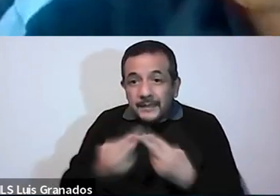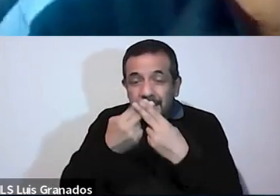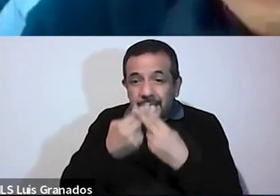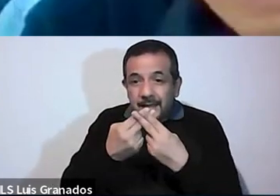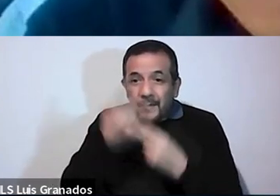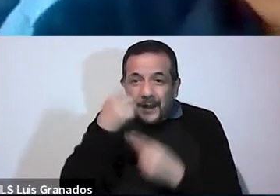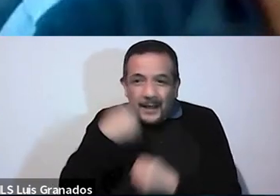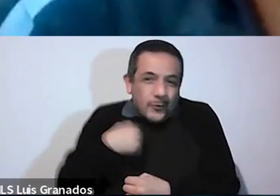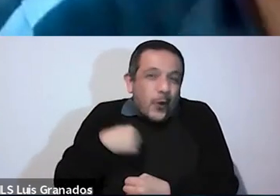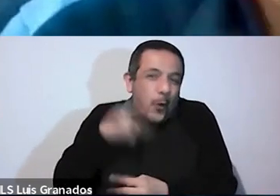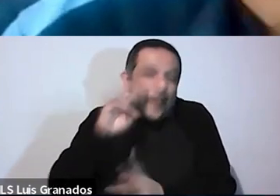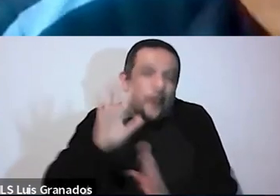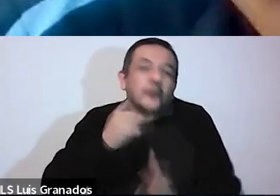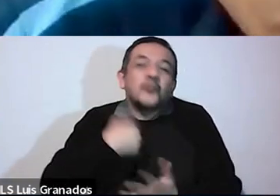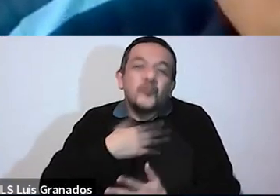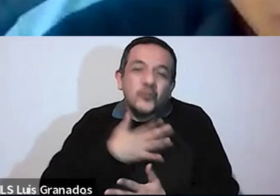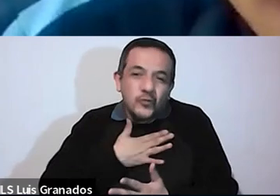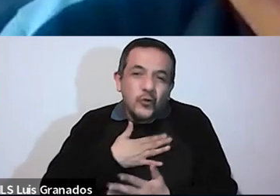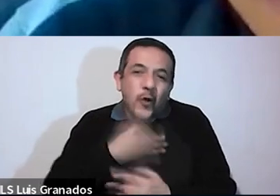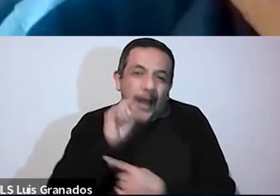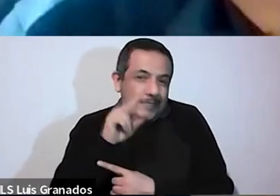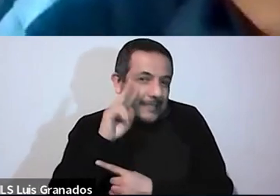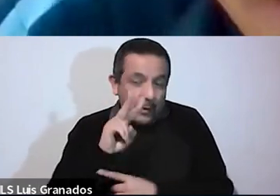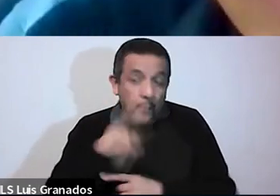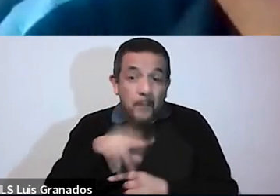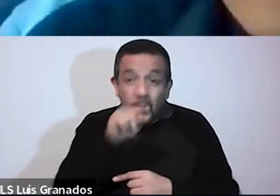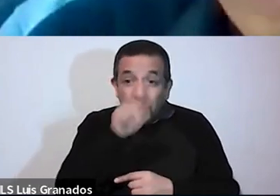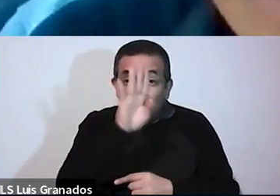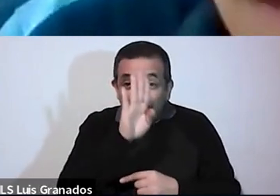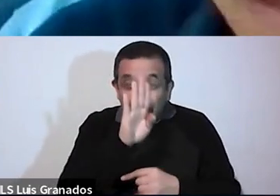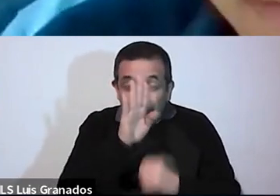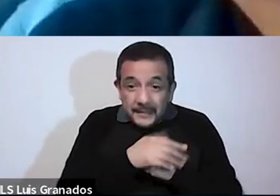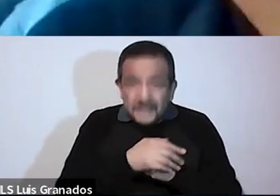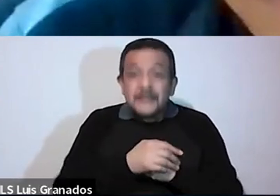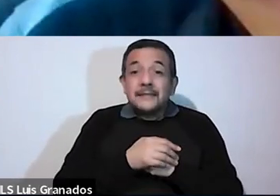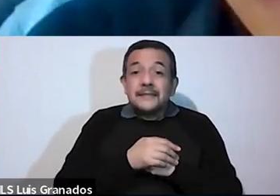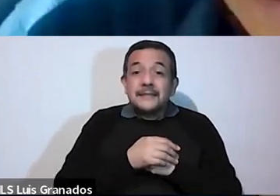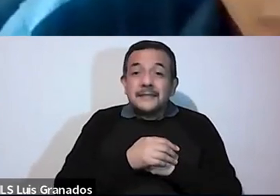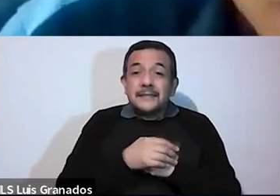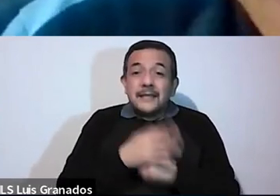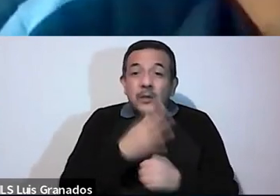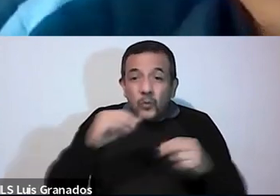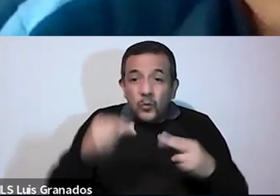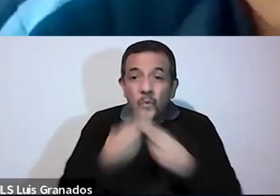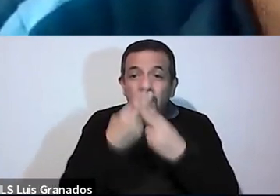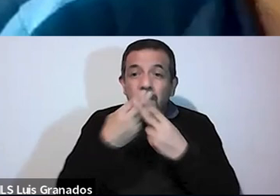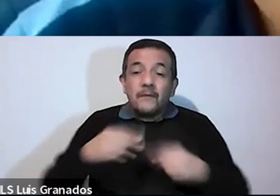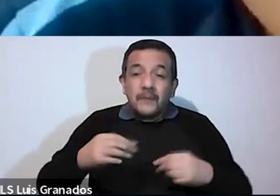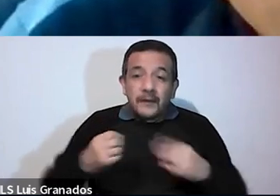como si volviera a nacer, como si fuera una criatura nueva, porque el perdón de Dios restaura, renueva,